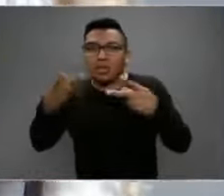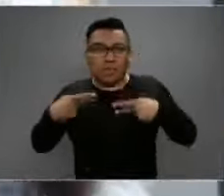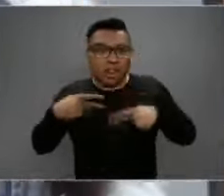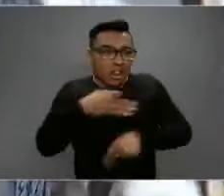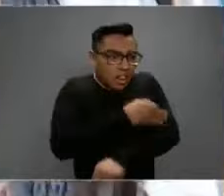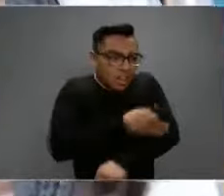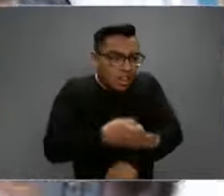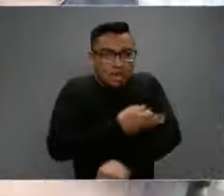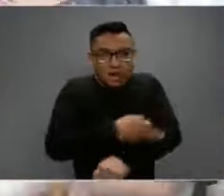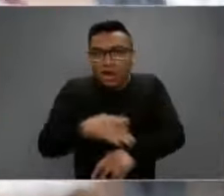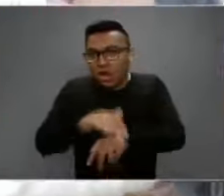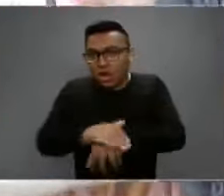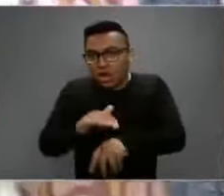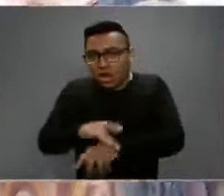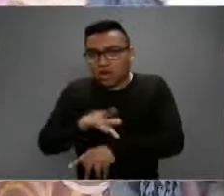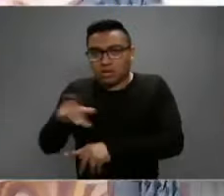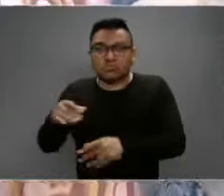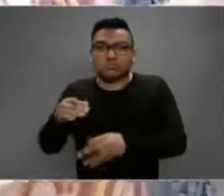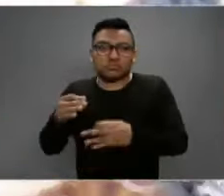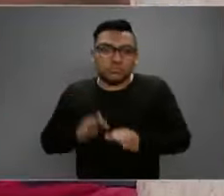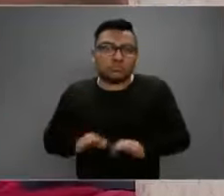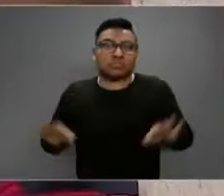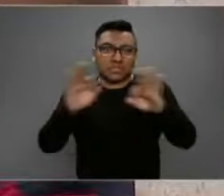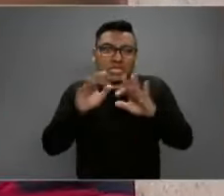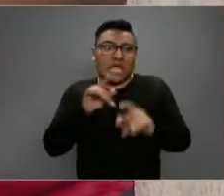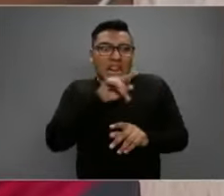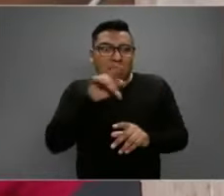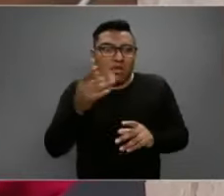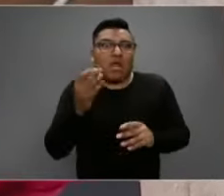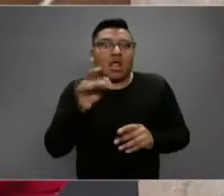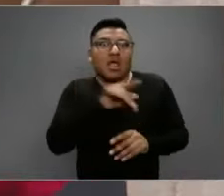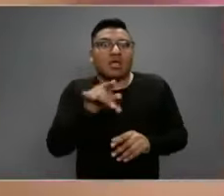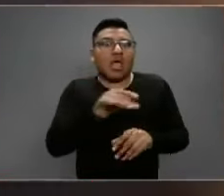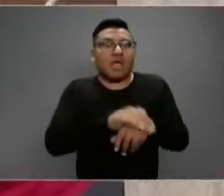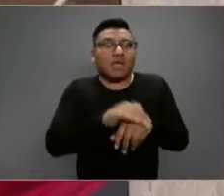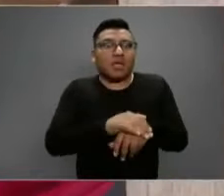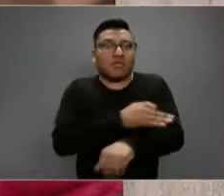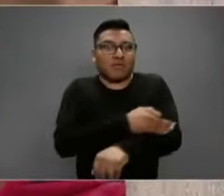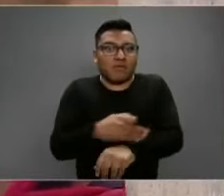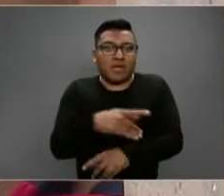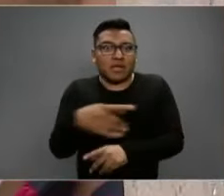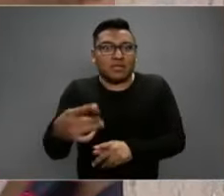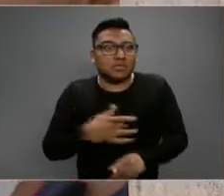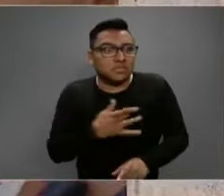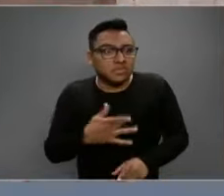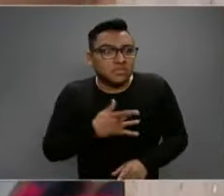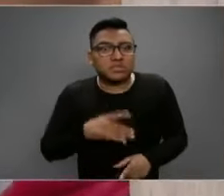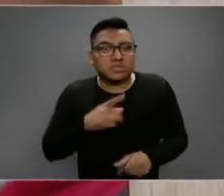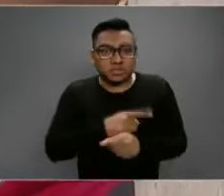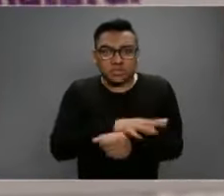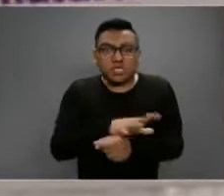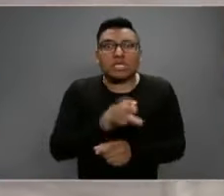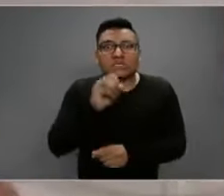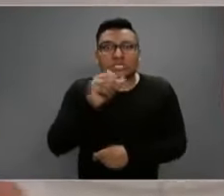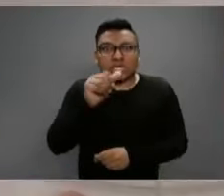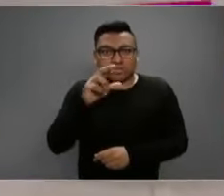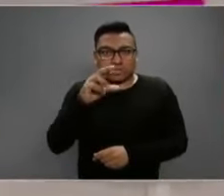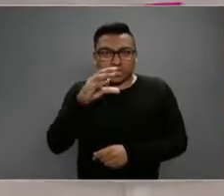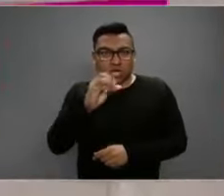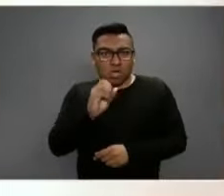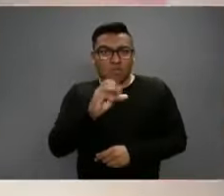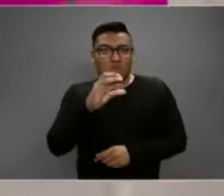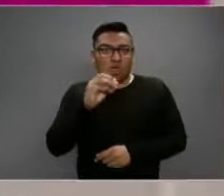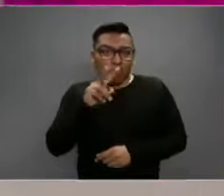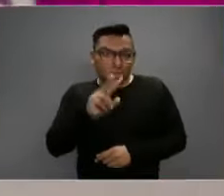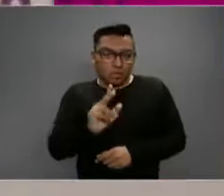desarrollar signos y síntomas compatibles con la enfermedad por SARS-CoV-2, para que todos tomen las previsiones.